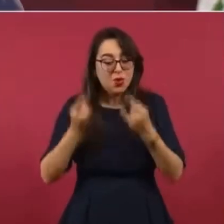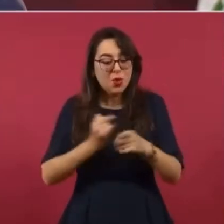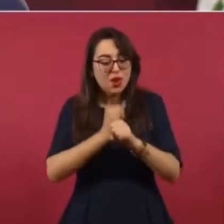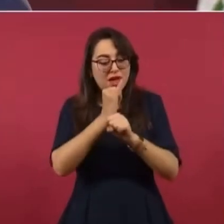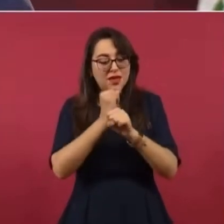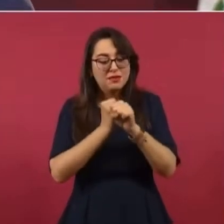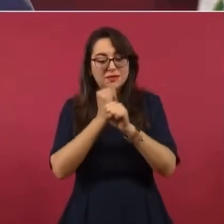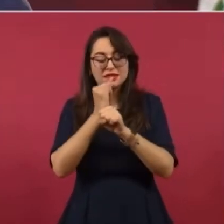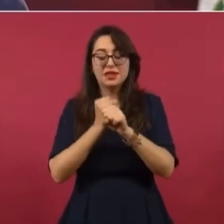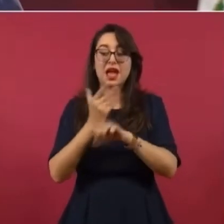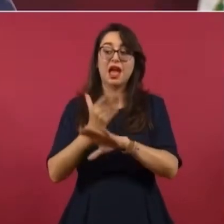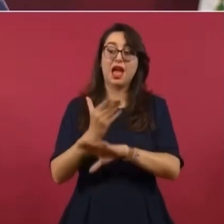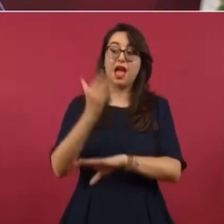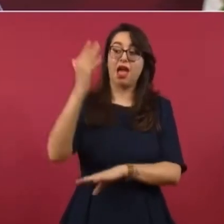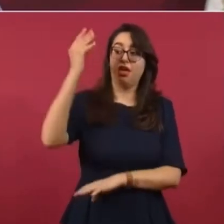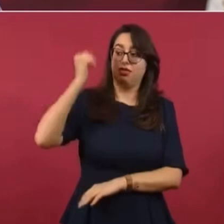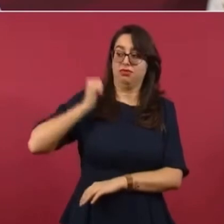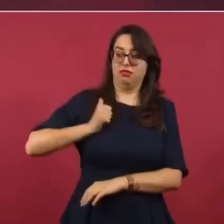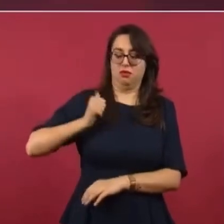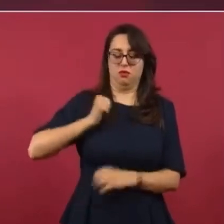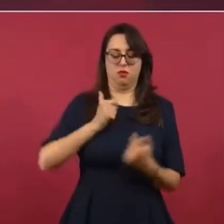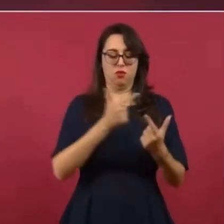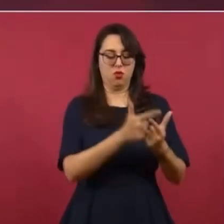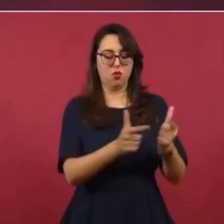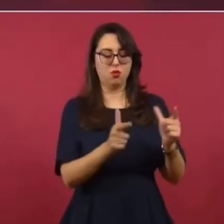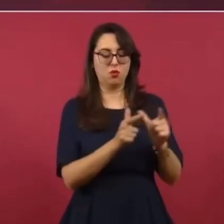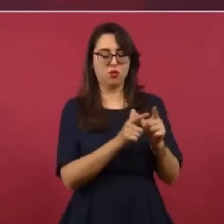que hicieron muchísimo dinero,